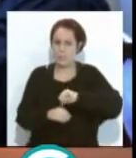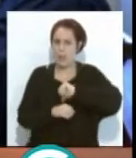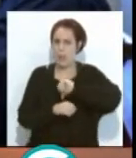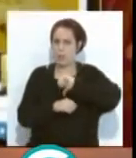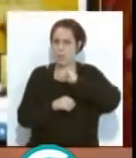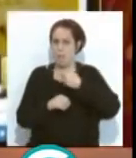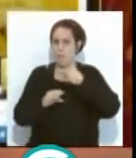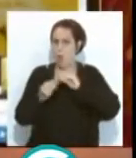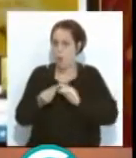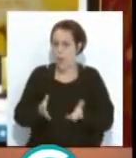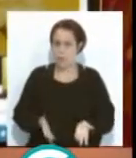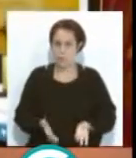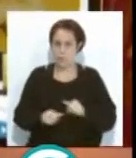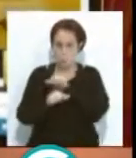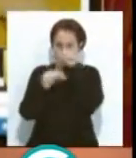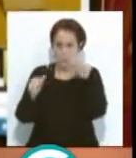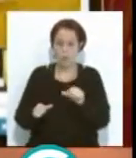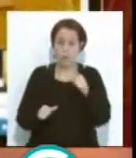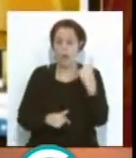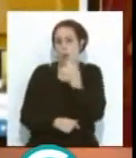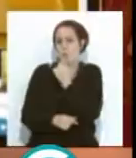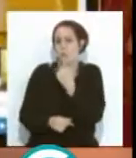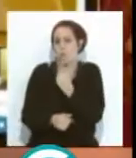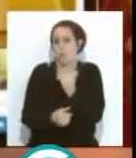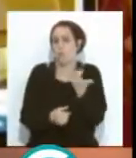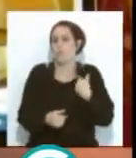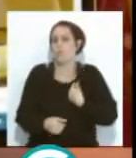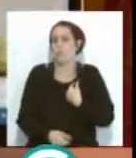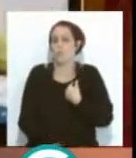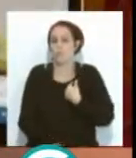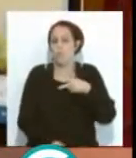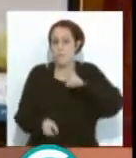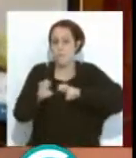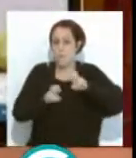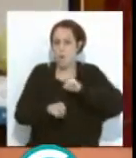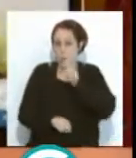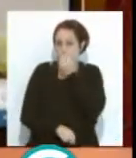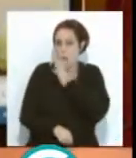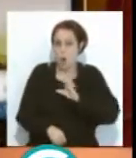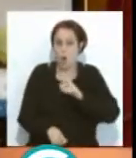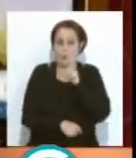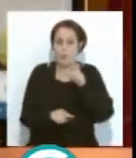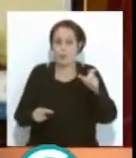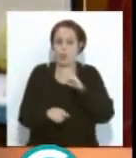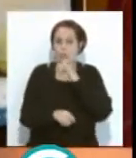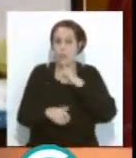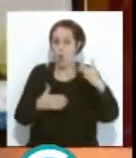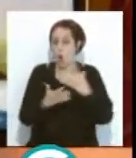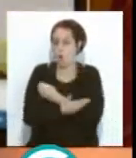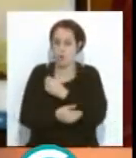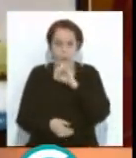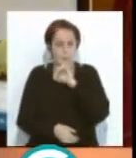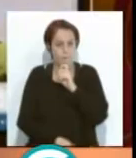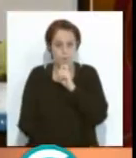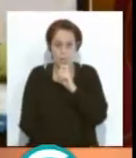Claro, bueno, es que cada uno va a barrer para lo suyo, entonces nadie va a estar contento siempre con todo, es muy difícil